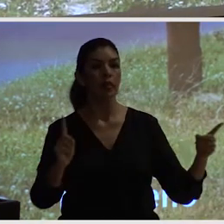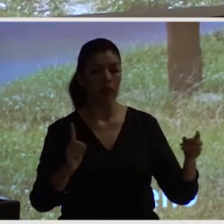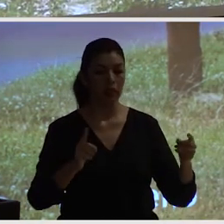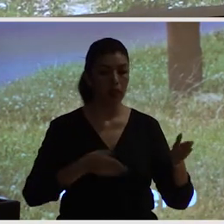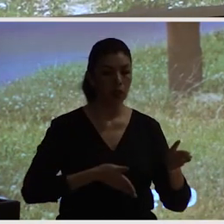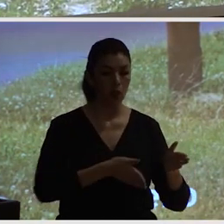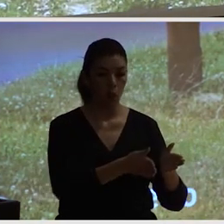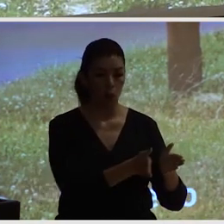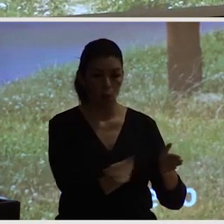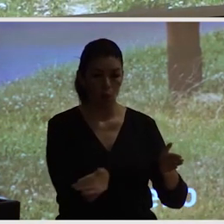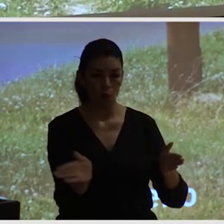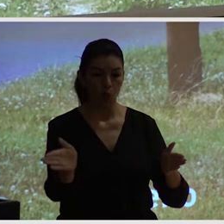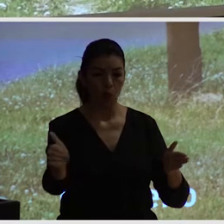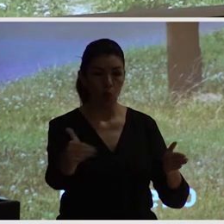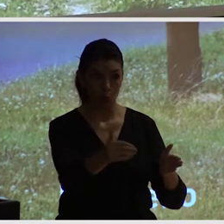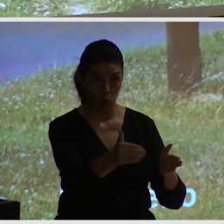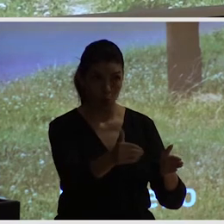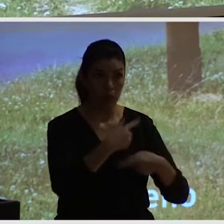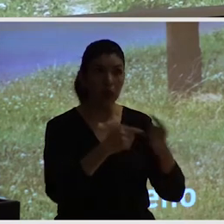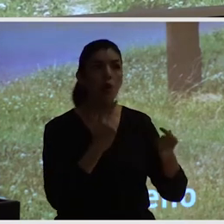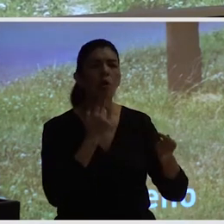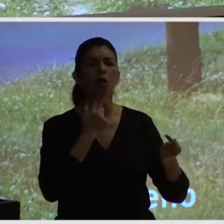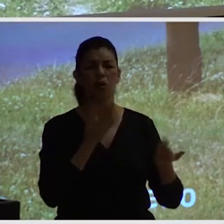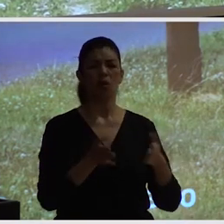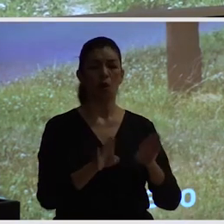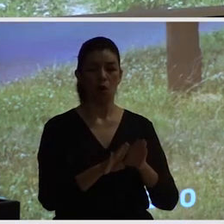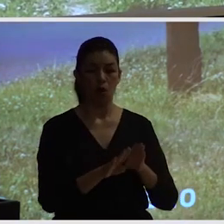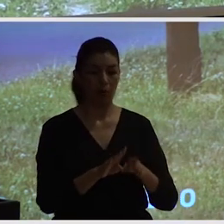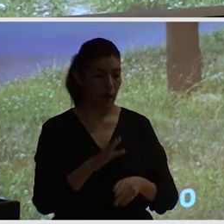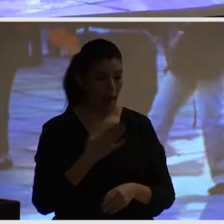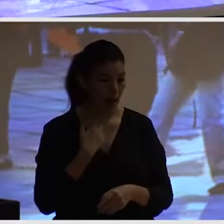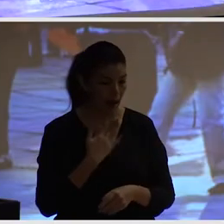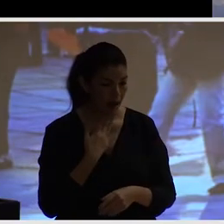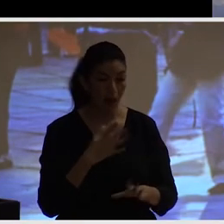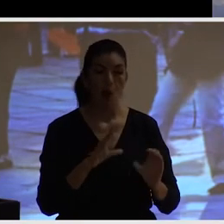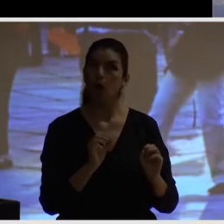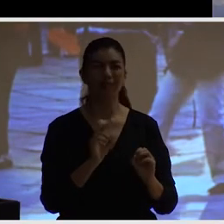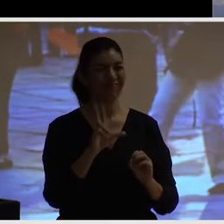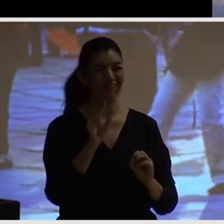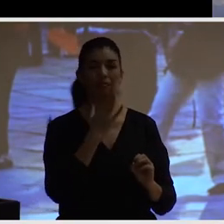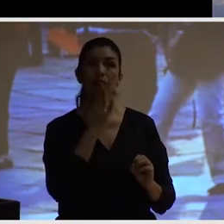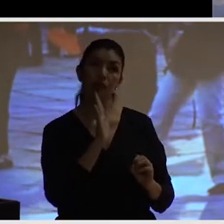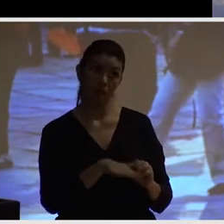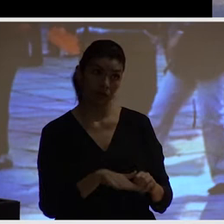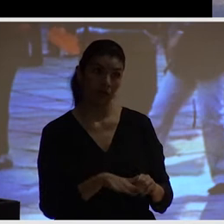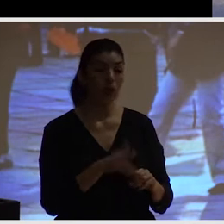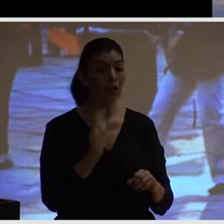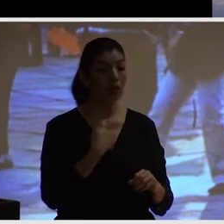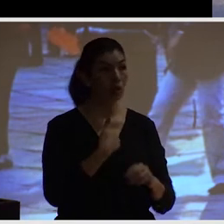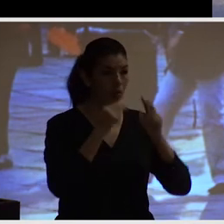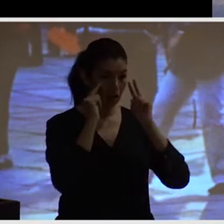es lo que no funciona. Entendiendo que en todos los lugares donde hemos trabajado hay culturas radicalmente distintas.